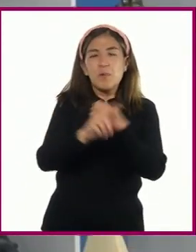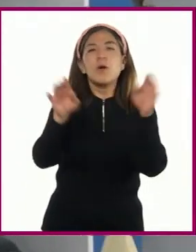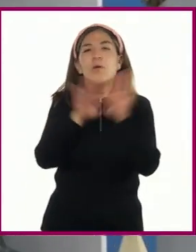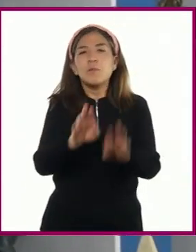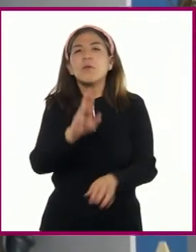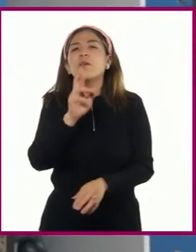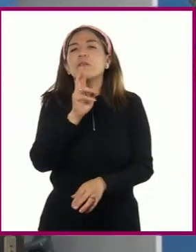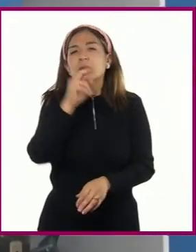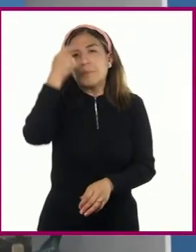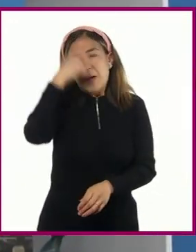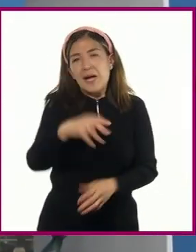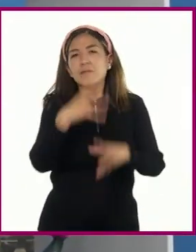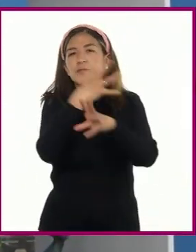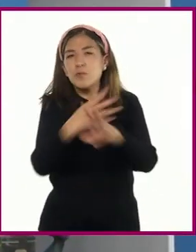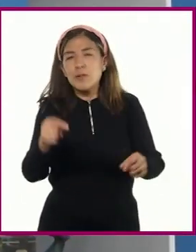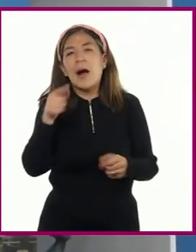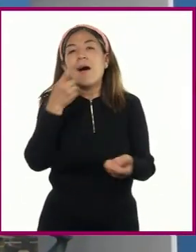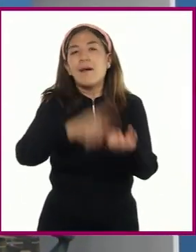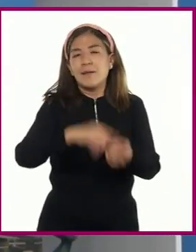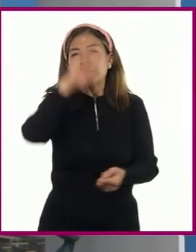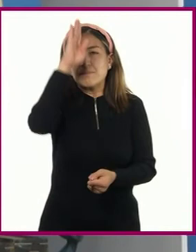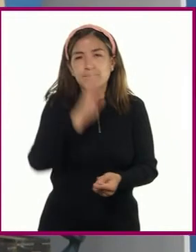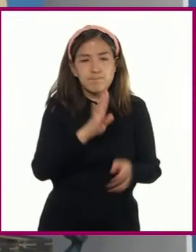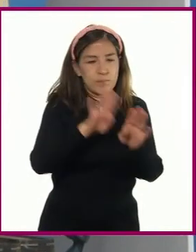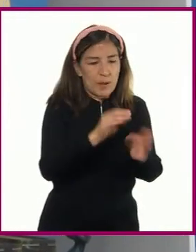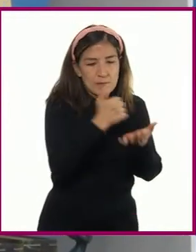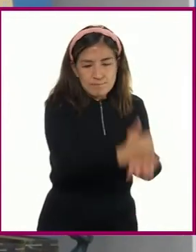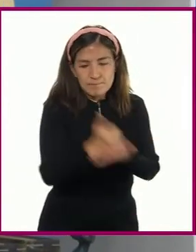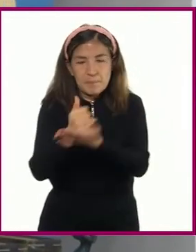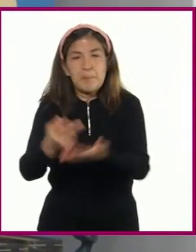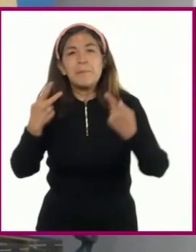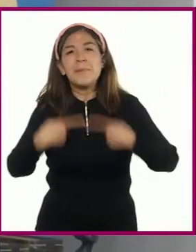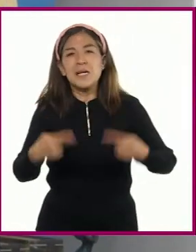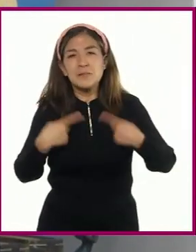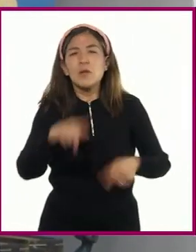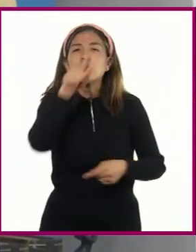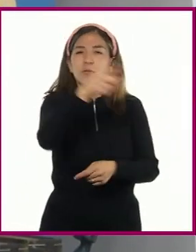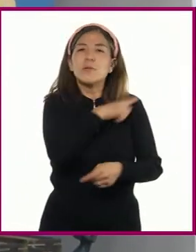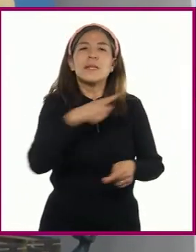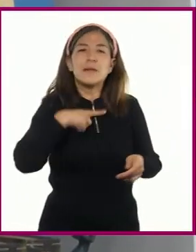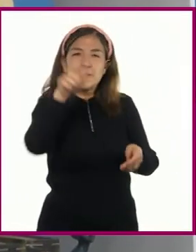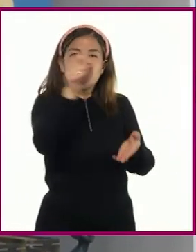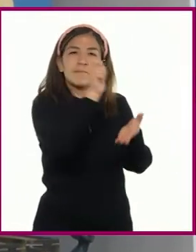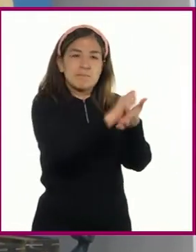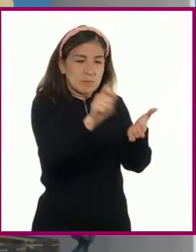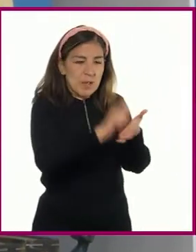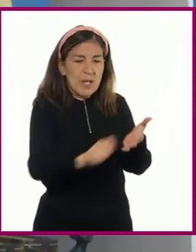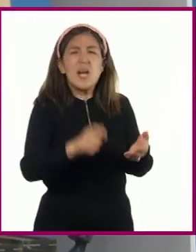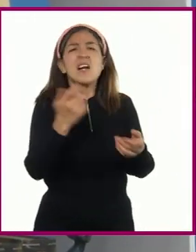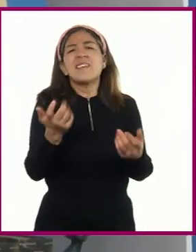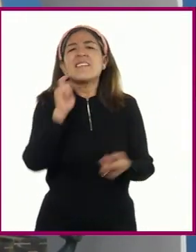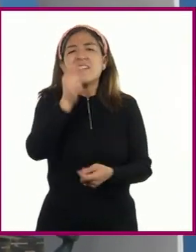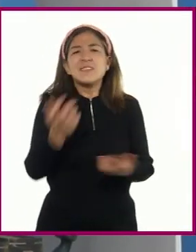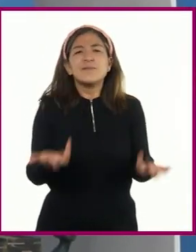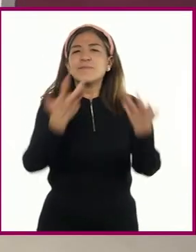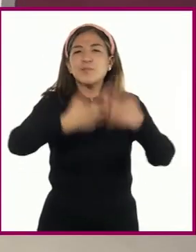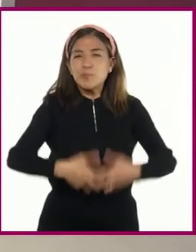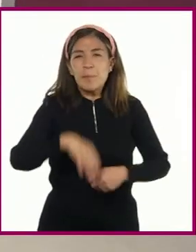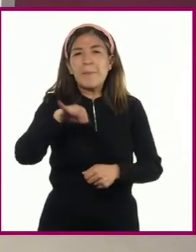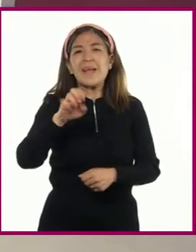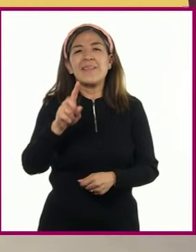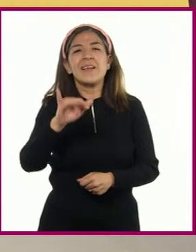de la mediación. Redacten un párrafo que describa el conflicto y la función de la mediación para resolverlo.